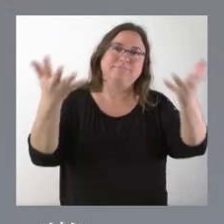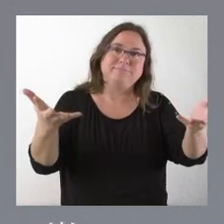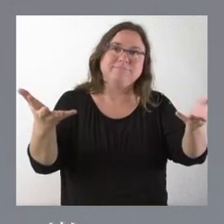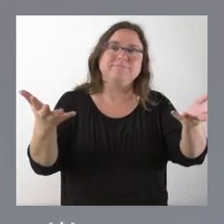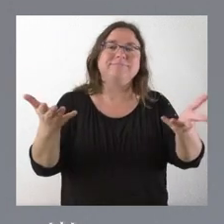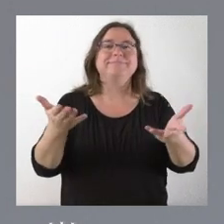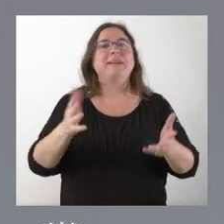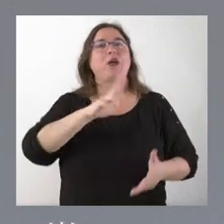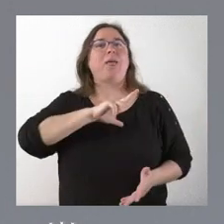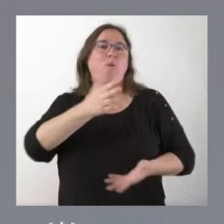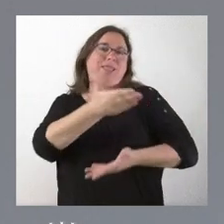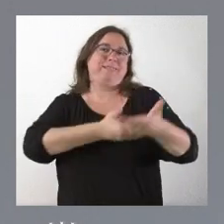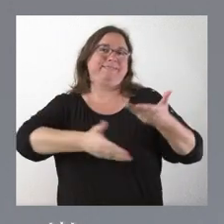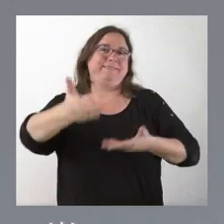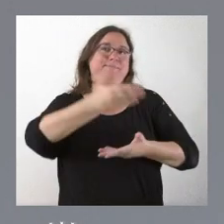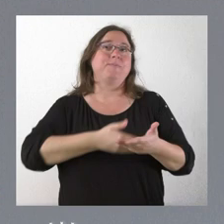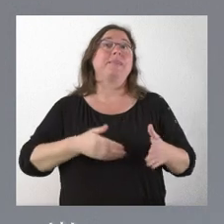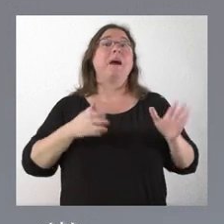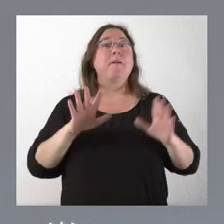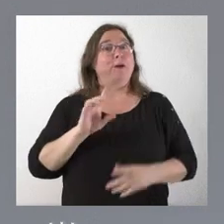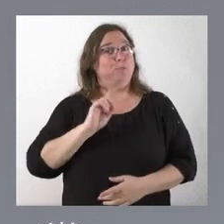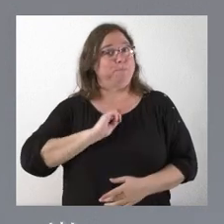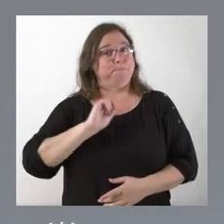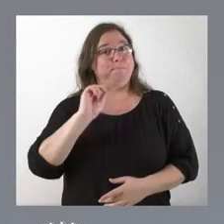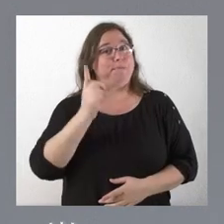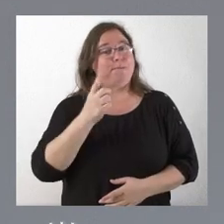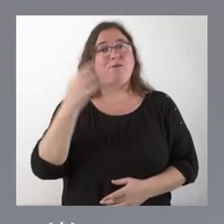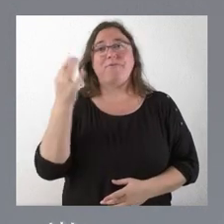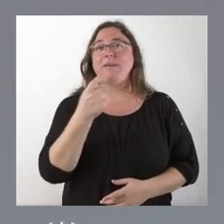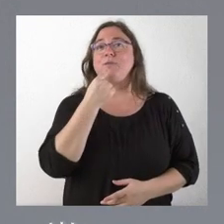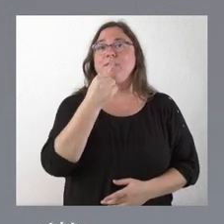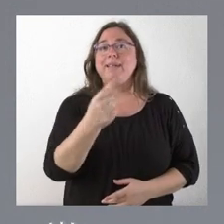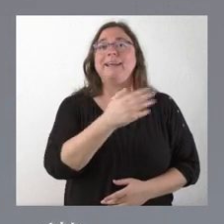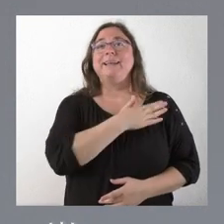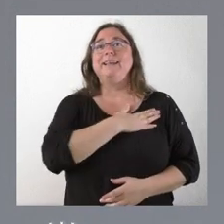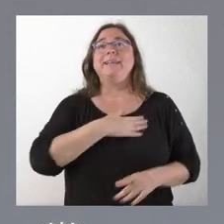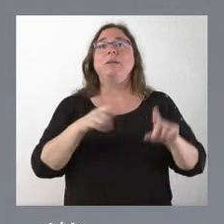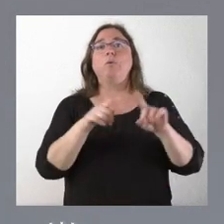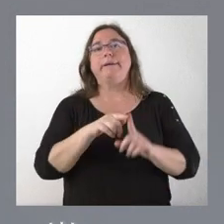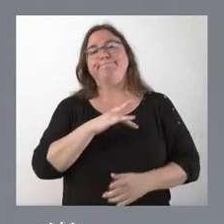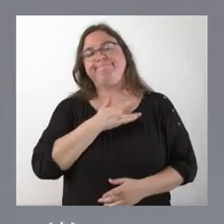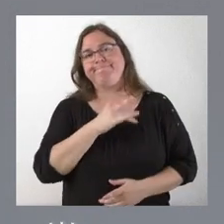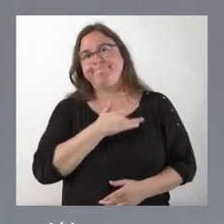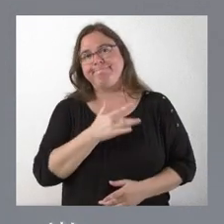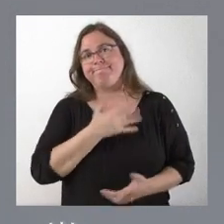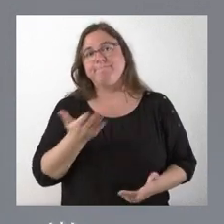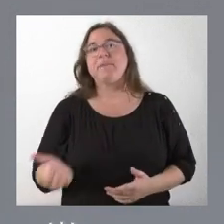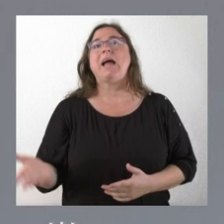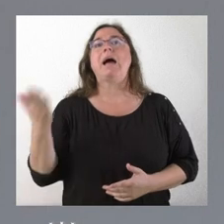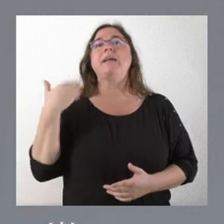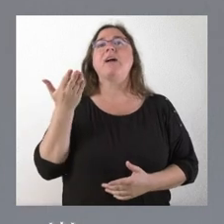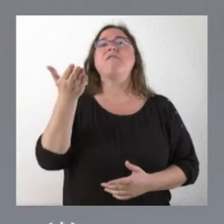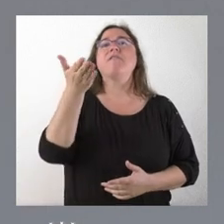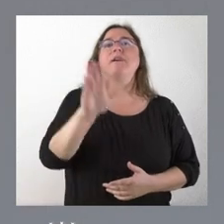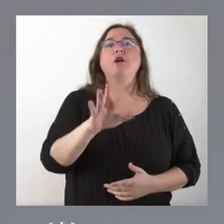cordialidad. Sin embargo, mis primeras palabras inevitablemente tienen que ser de condolencia. Ayer falleció